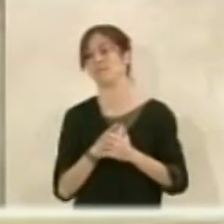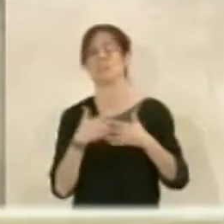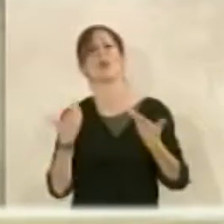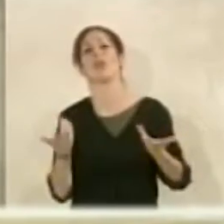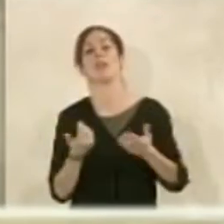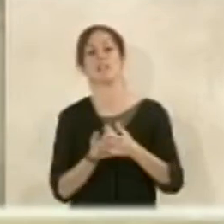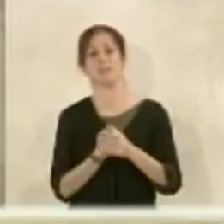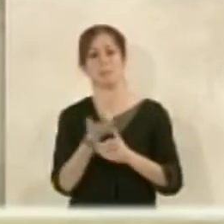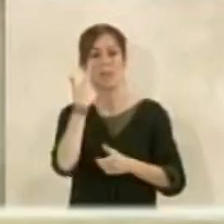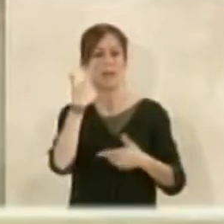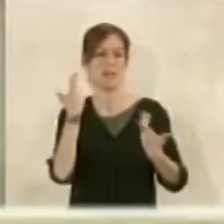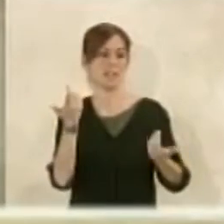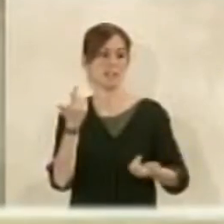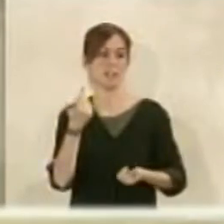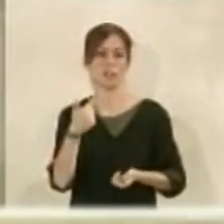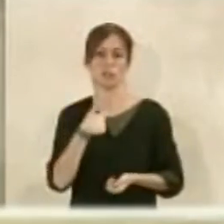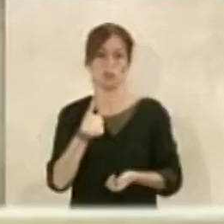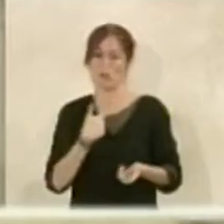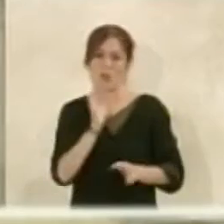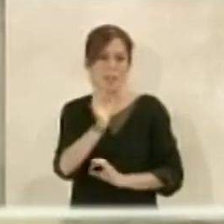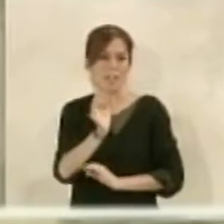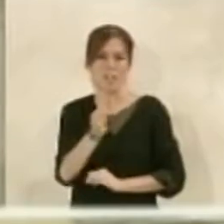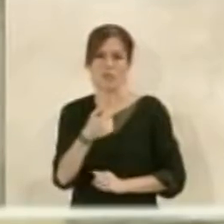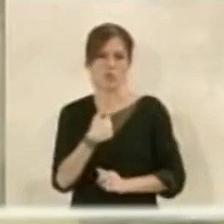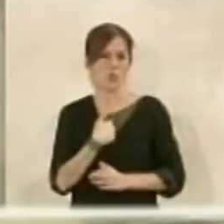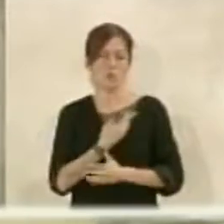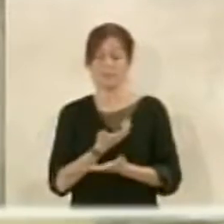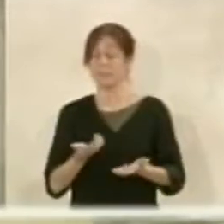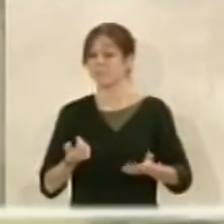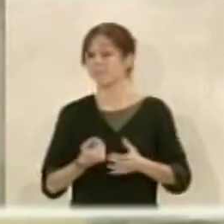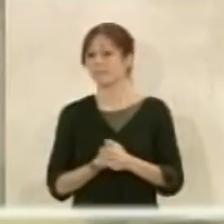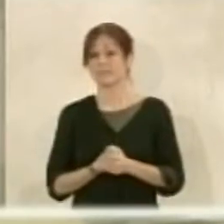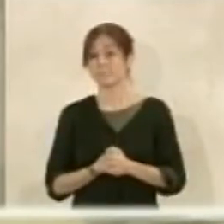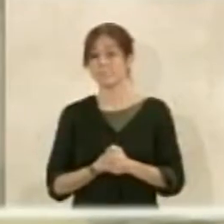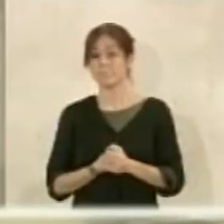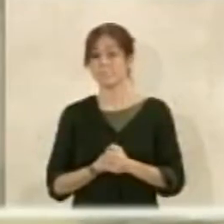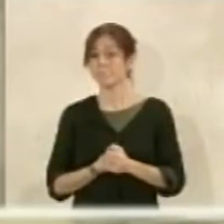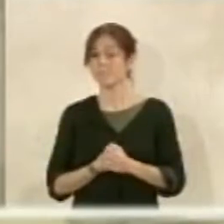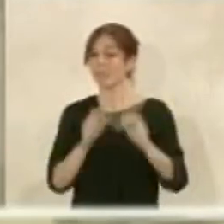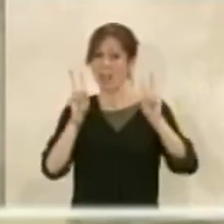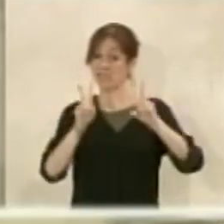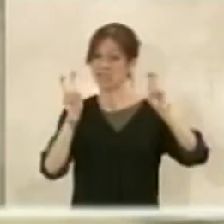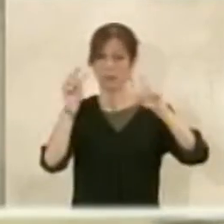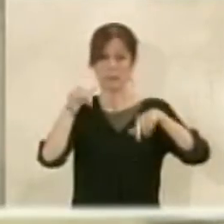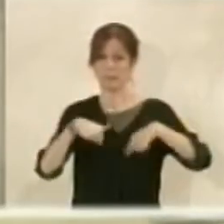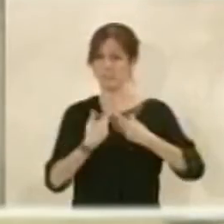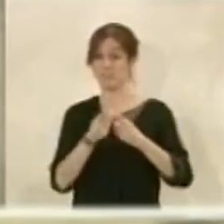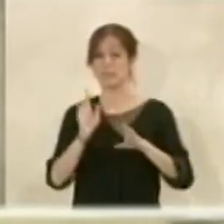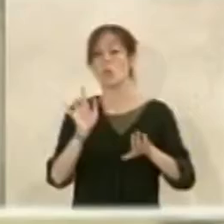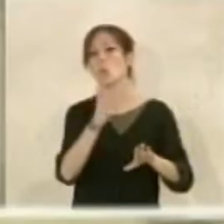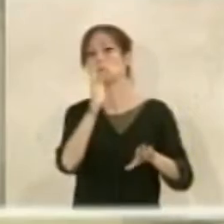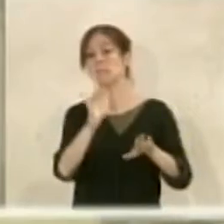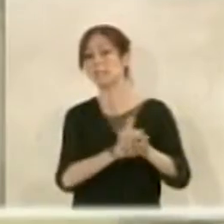entonces mire yo de verdad que que este tema con la